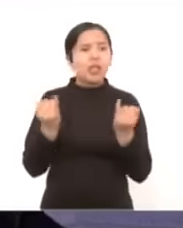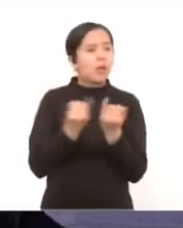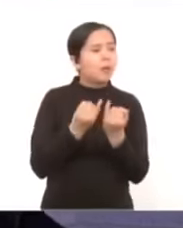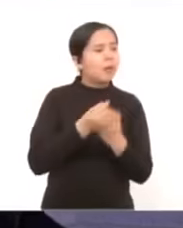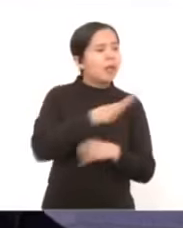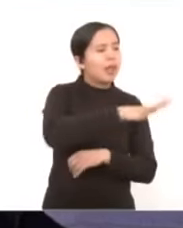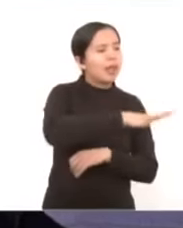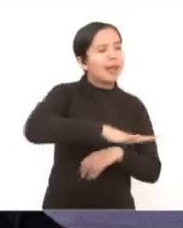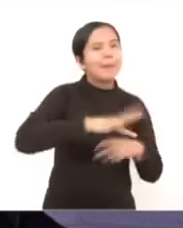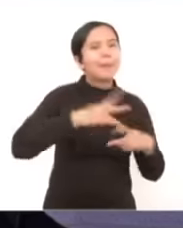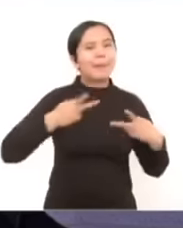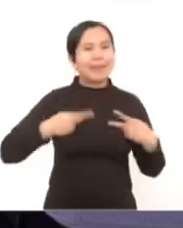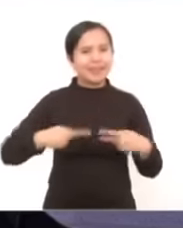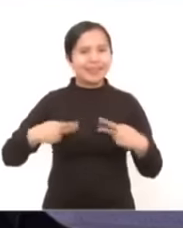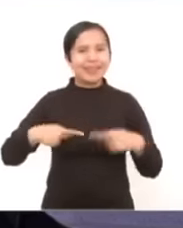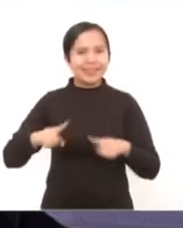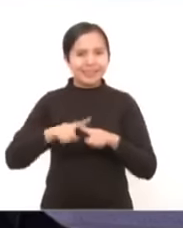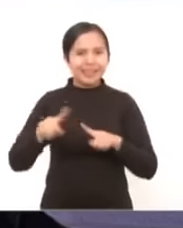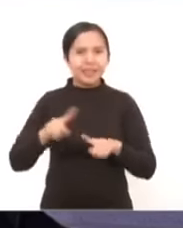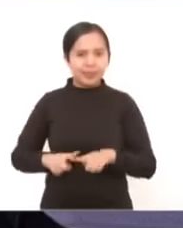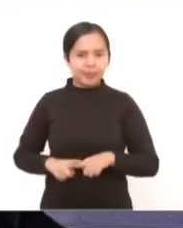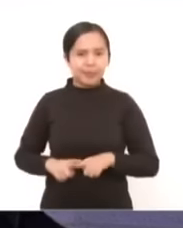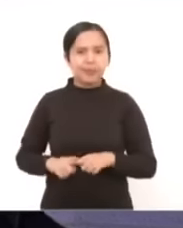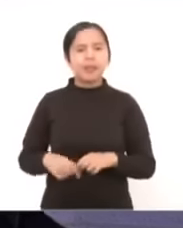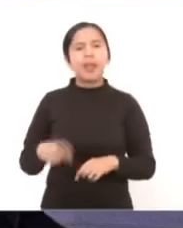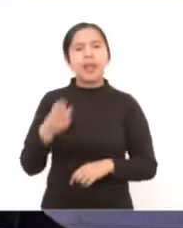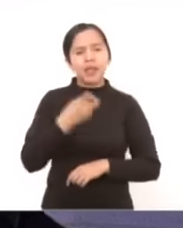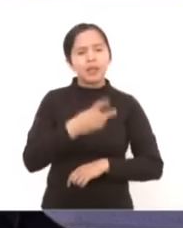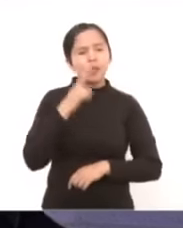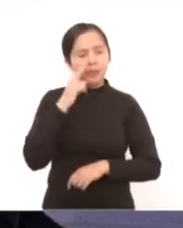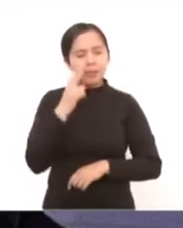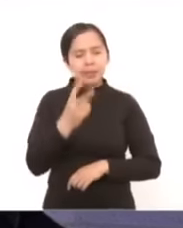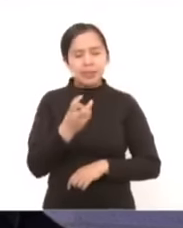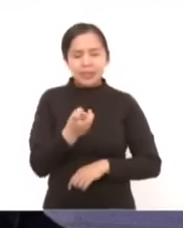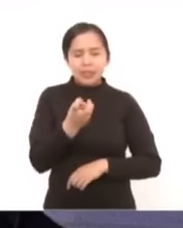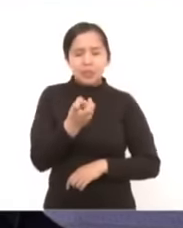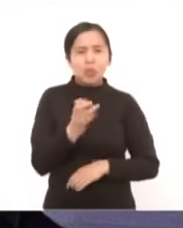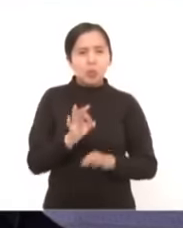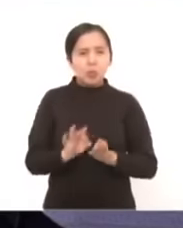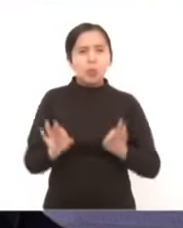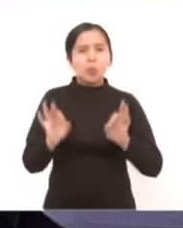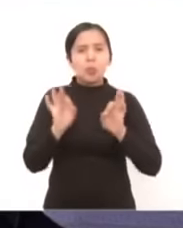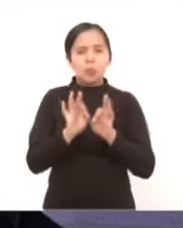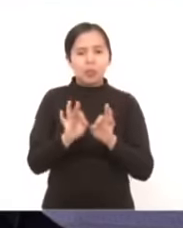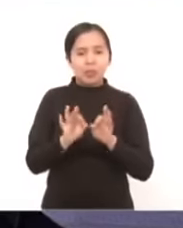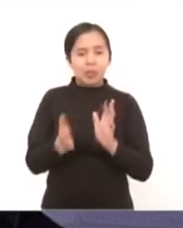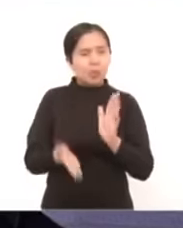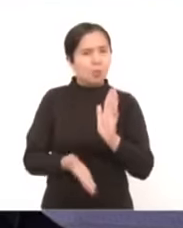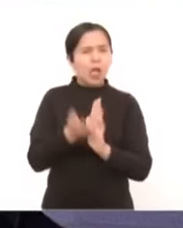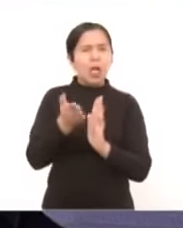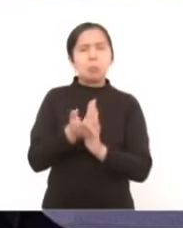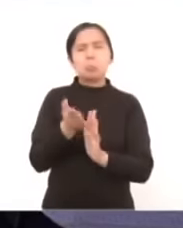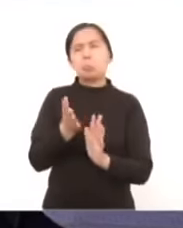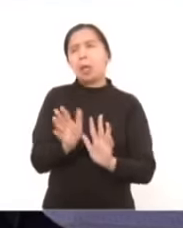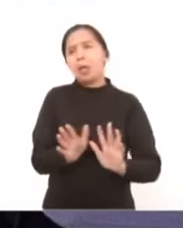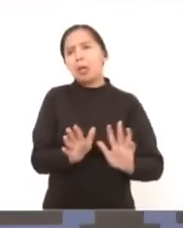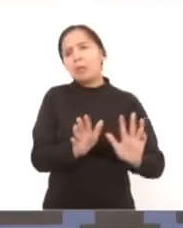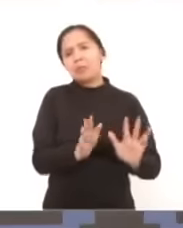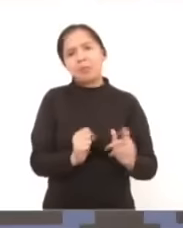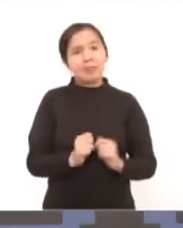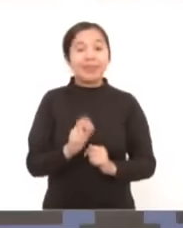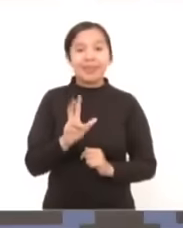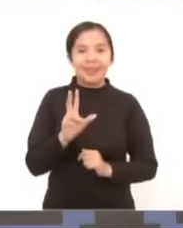su alrededor. Se trata de un símbolo importante, no es una obra más de electricidad,